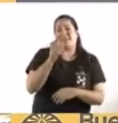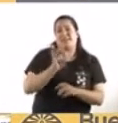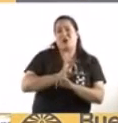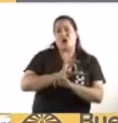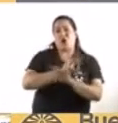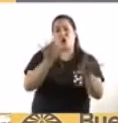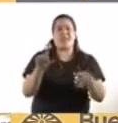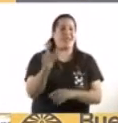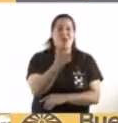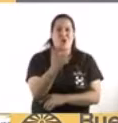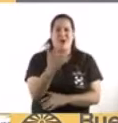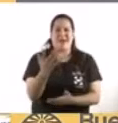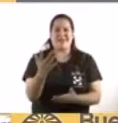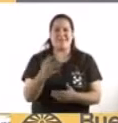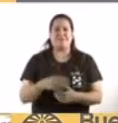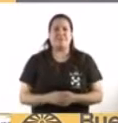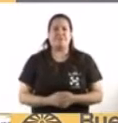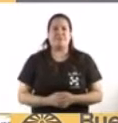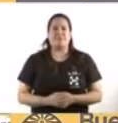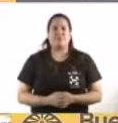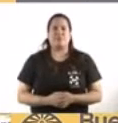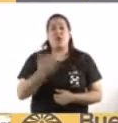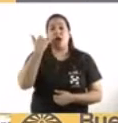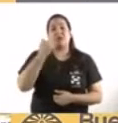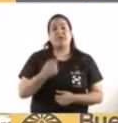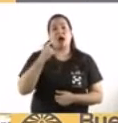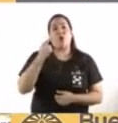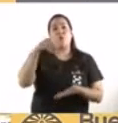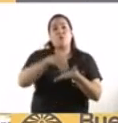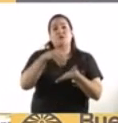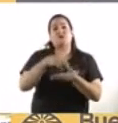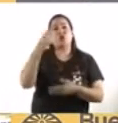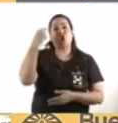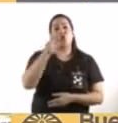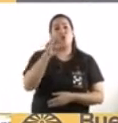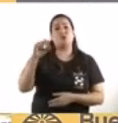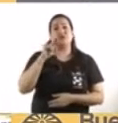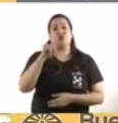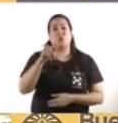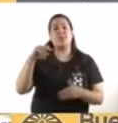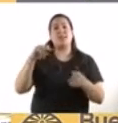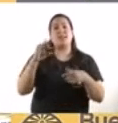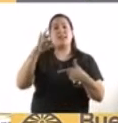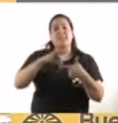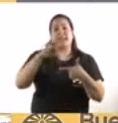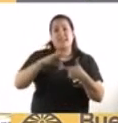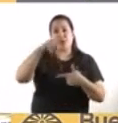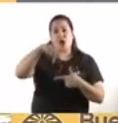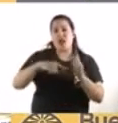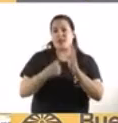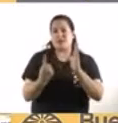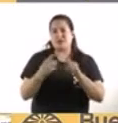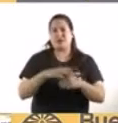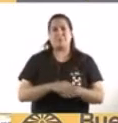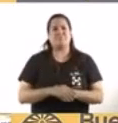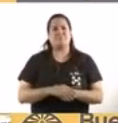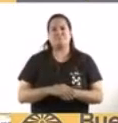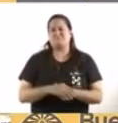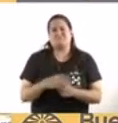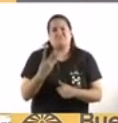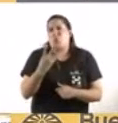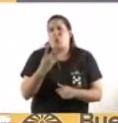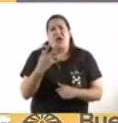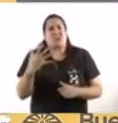Ya llevamos hechos 1.900.000 testeos en la ciudad. Multiplicamos por 4 veces